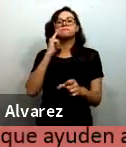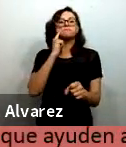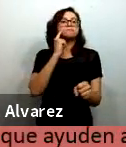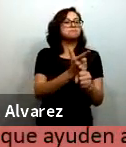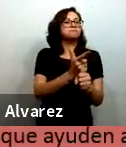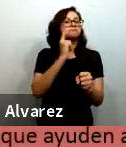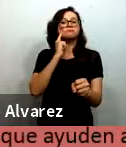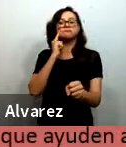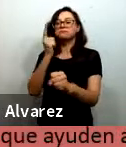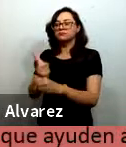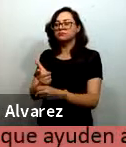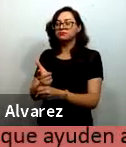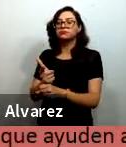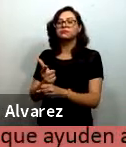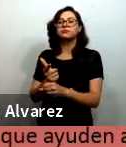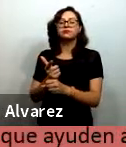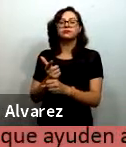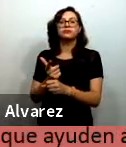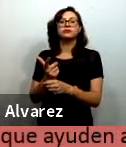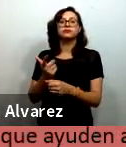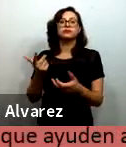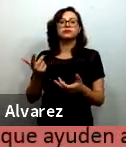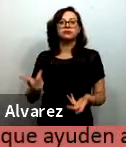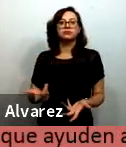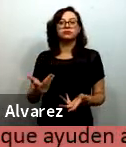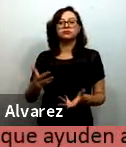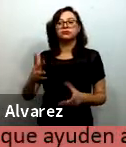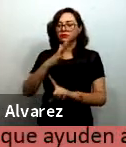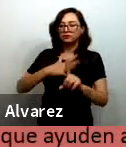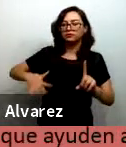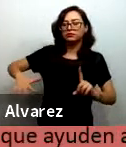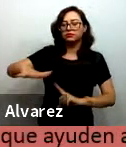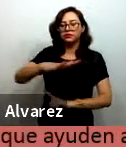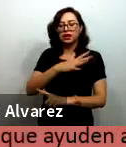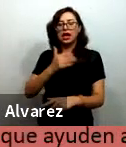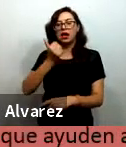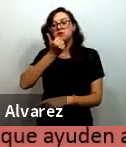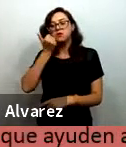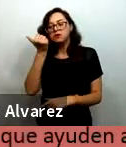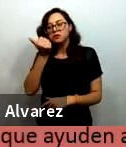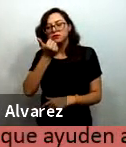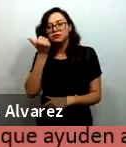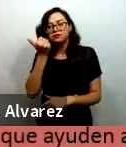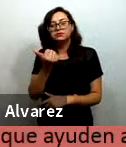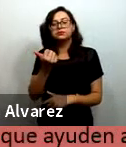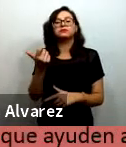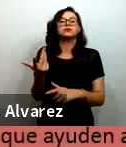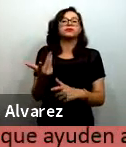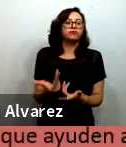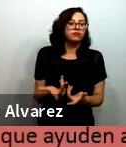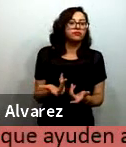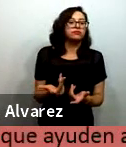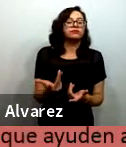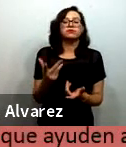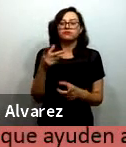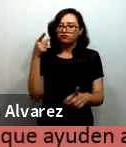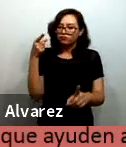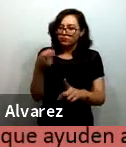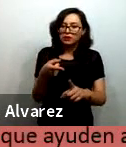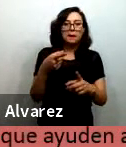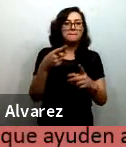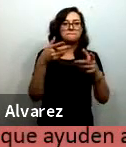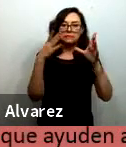intervención en el ámbito socioemocional de alumnos y profesores y aquí va a haber una sección específica de